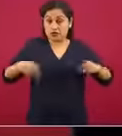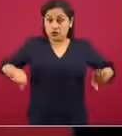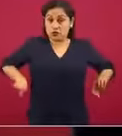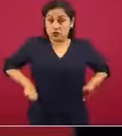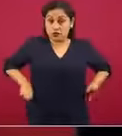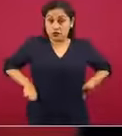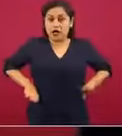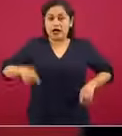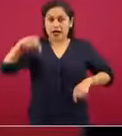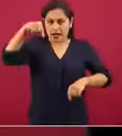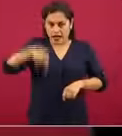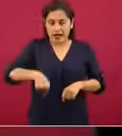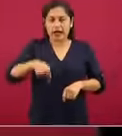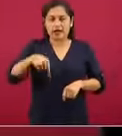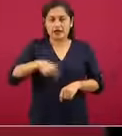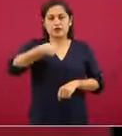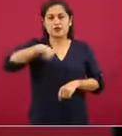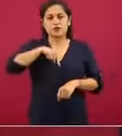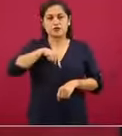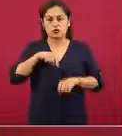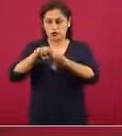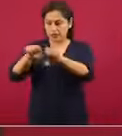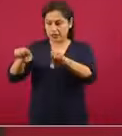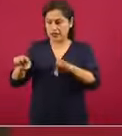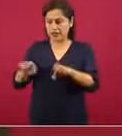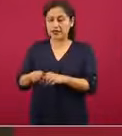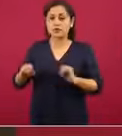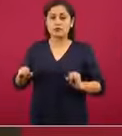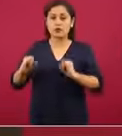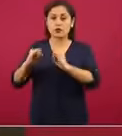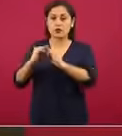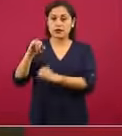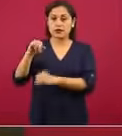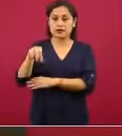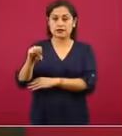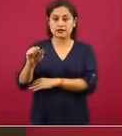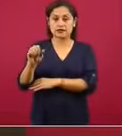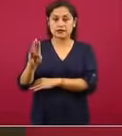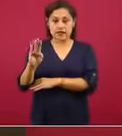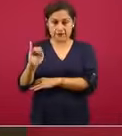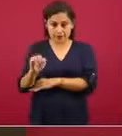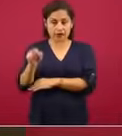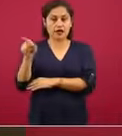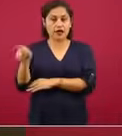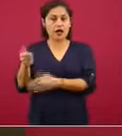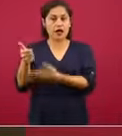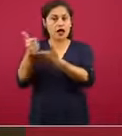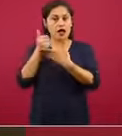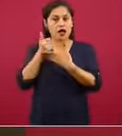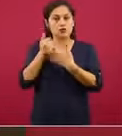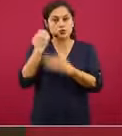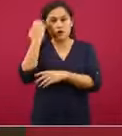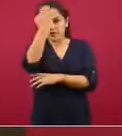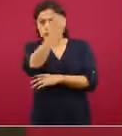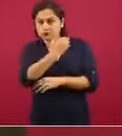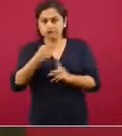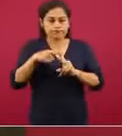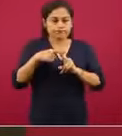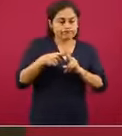un análisis, y aquí agradezco mucho al equipo del Instituto Nacional de Salud Pública, que nos ha ayudado mucho en muchos análisis que